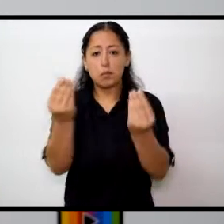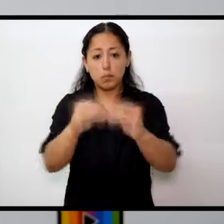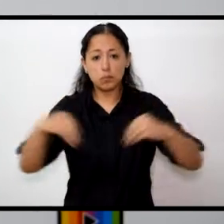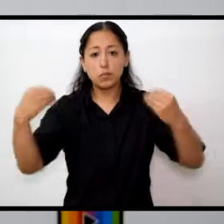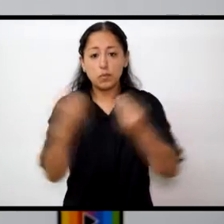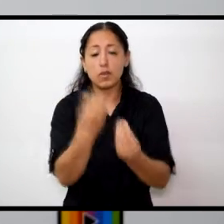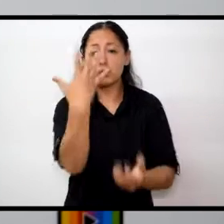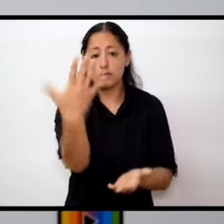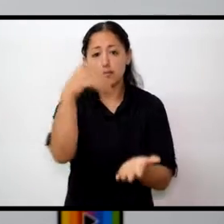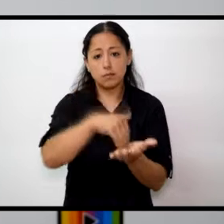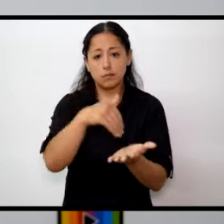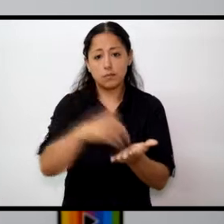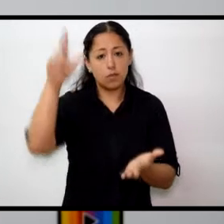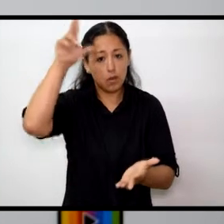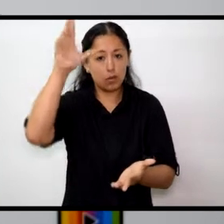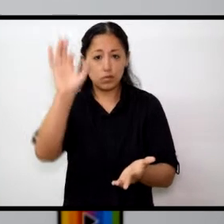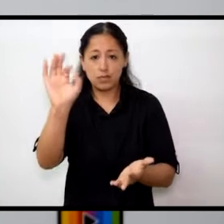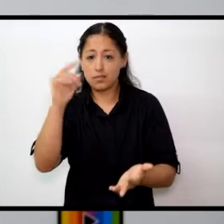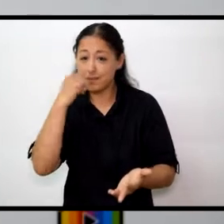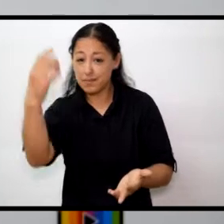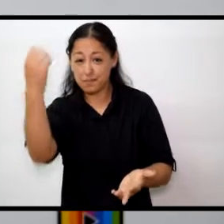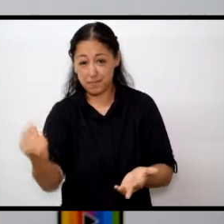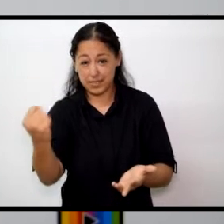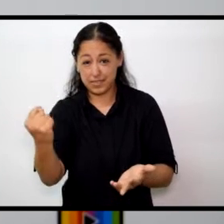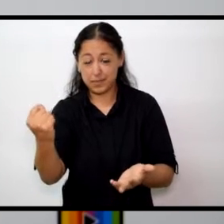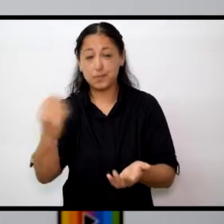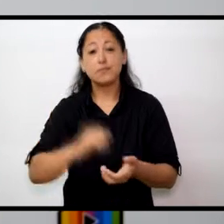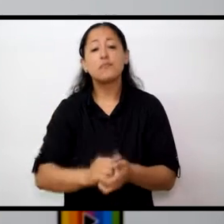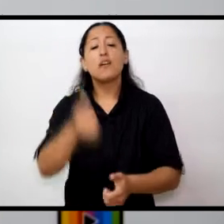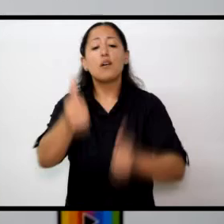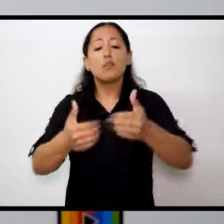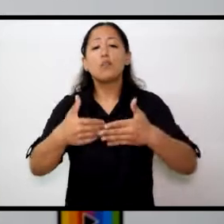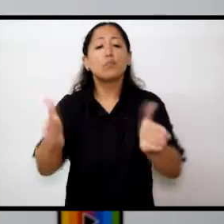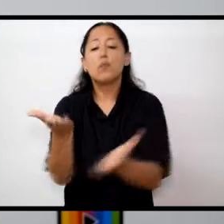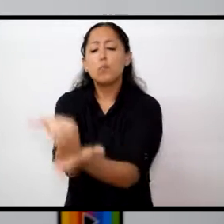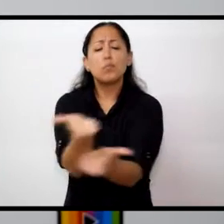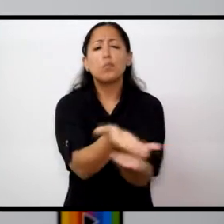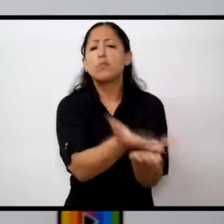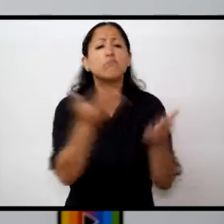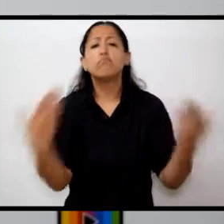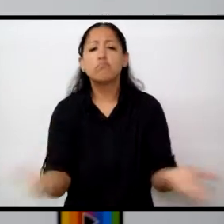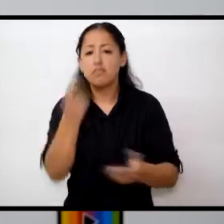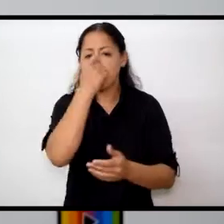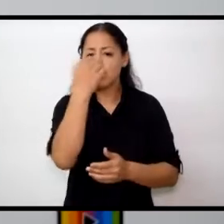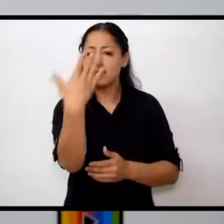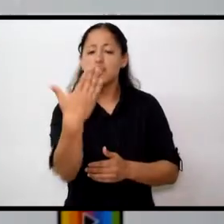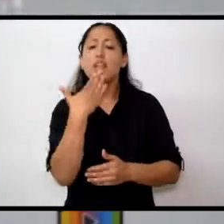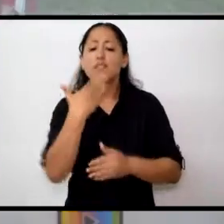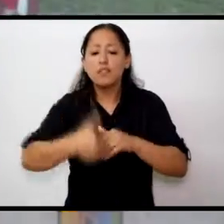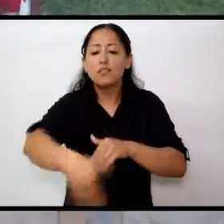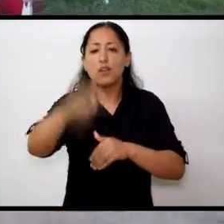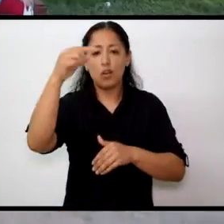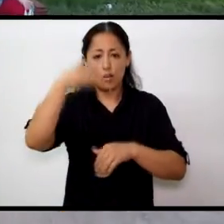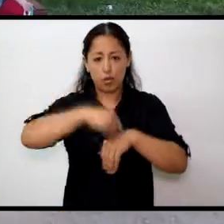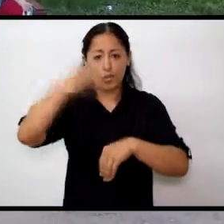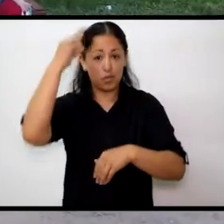y el acto de apertura de propuestas va a ser este 25 de abril a la hora 9. En otro orden de cosas, les comentamos que se aproxima un fin